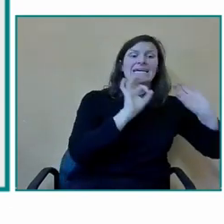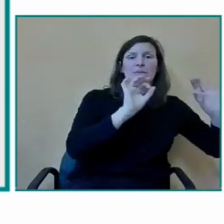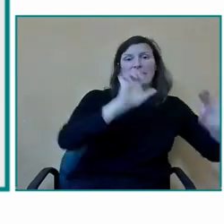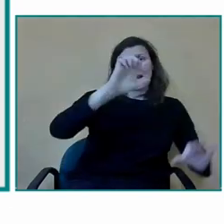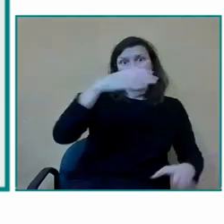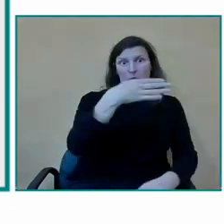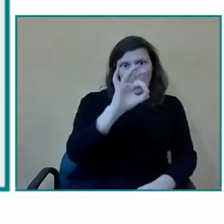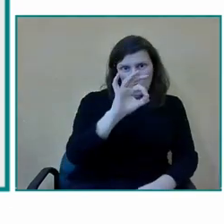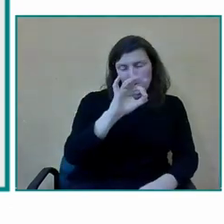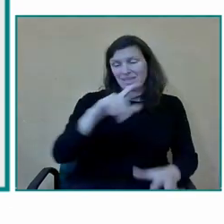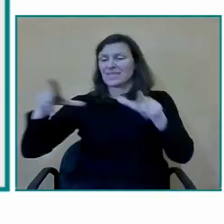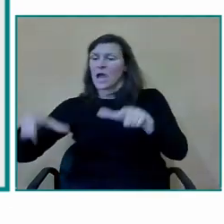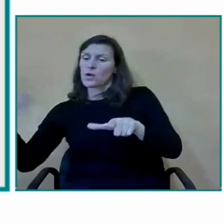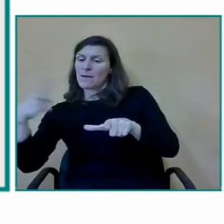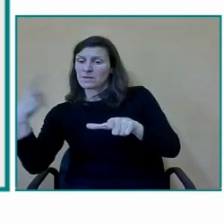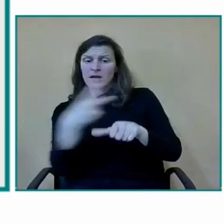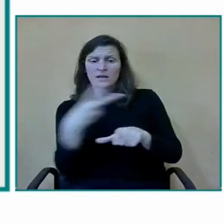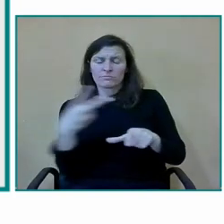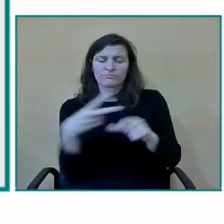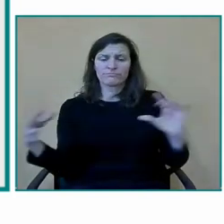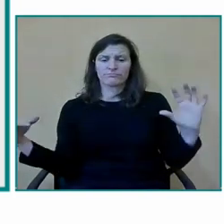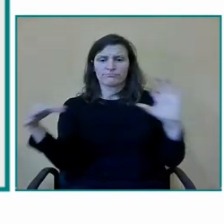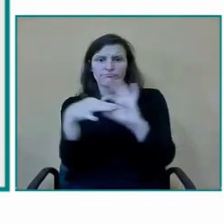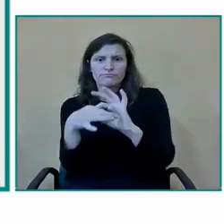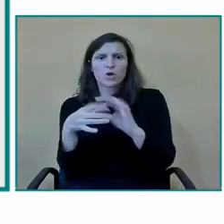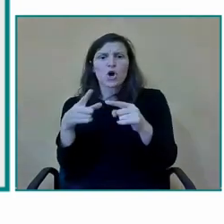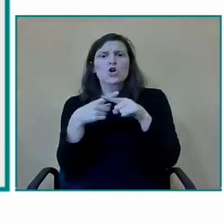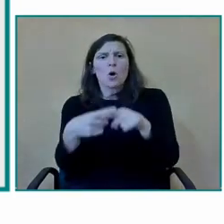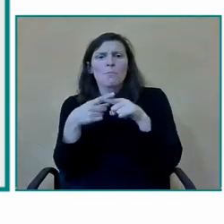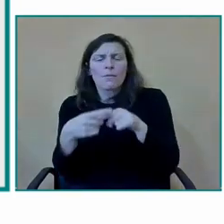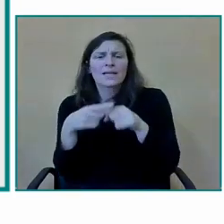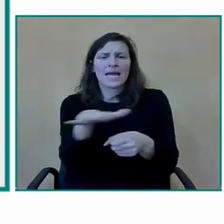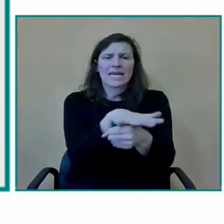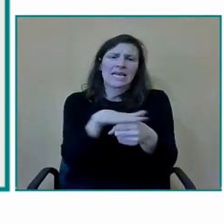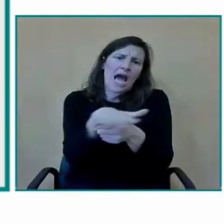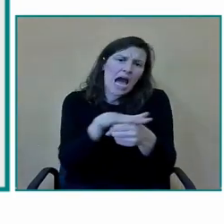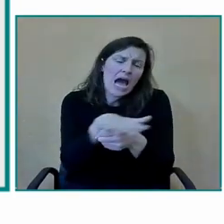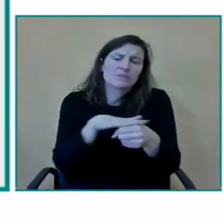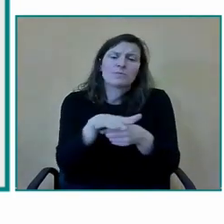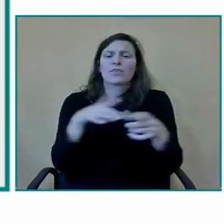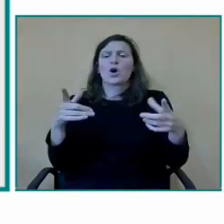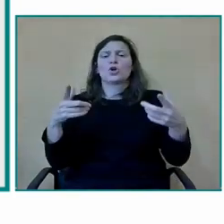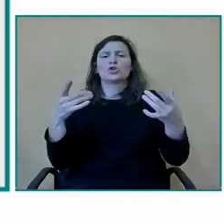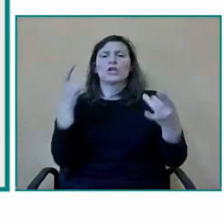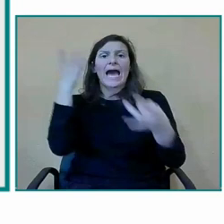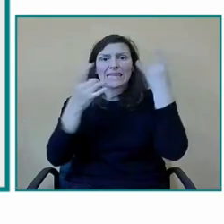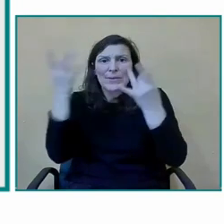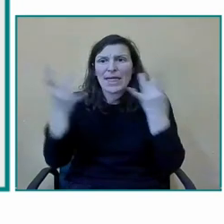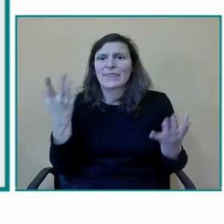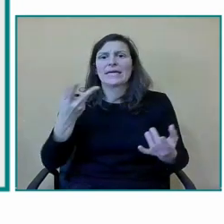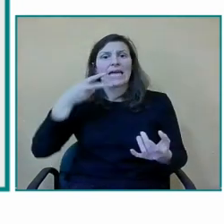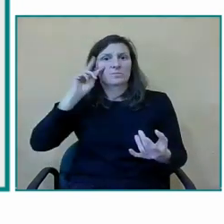áreas espacios actividades experiencias que pueden ser en este caso en educación física